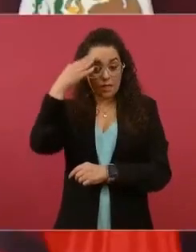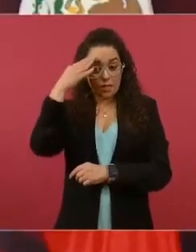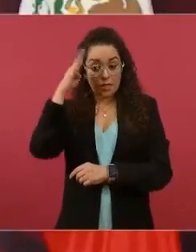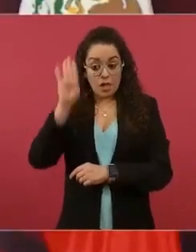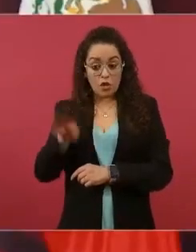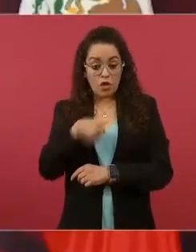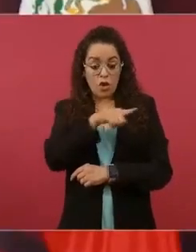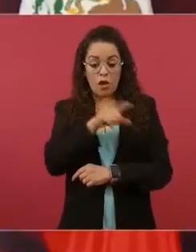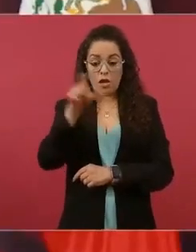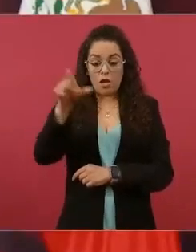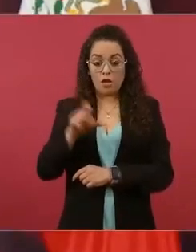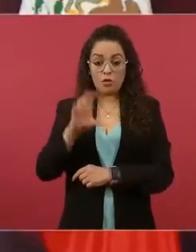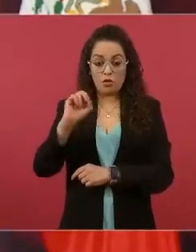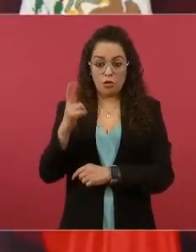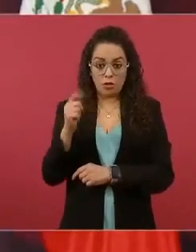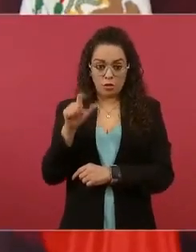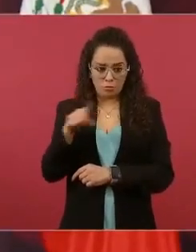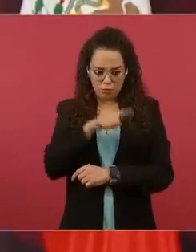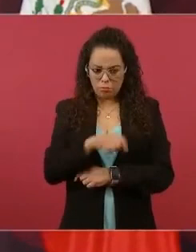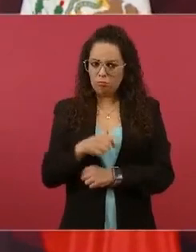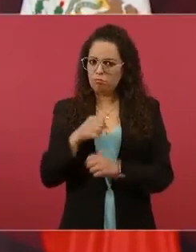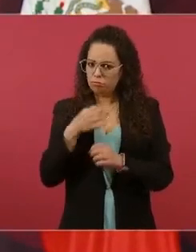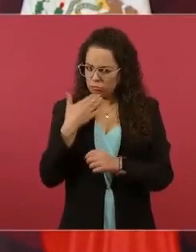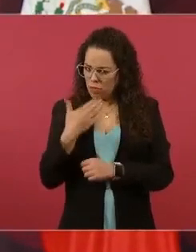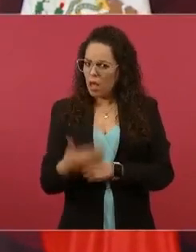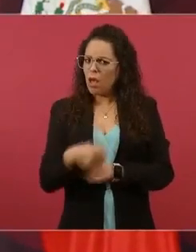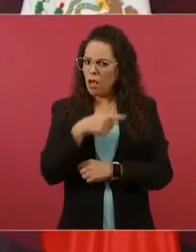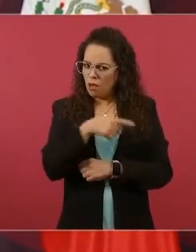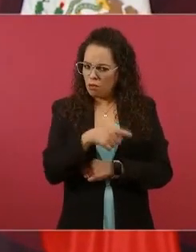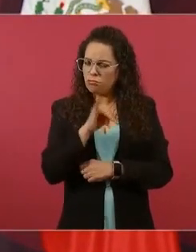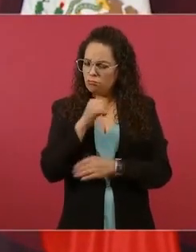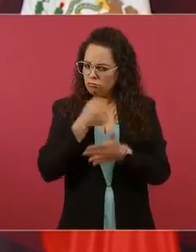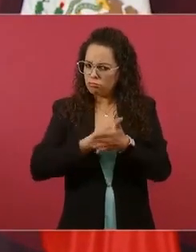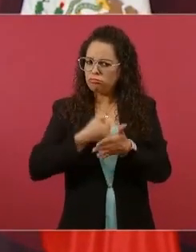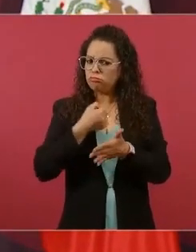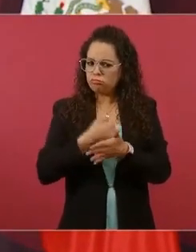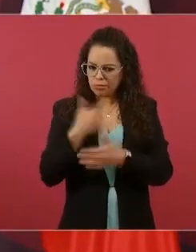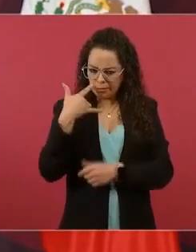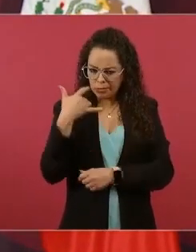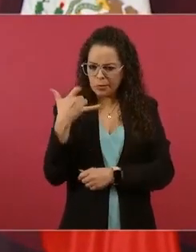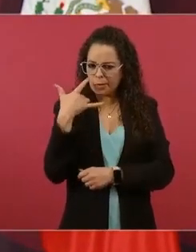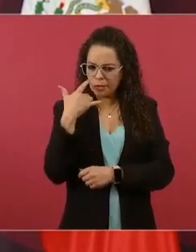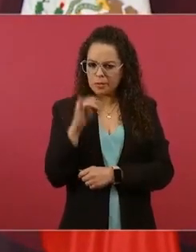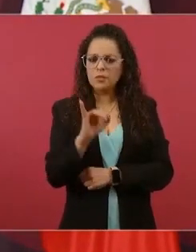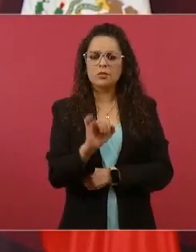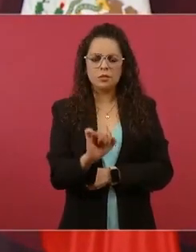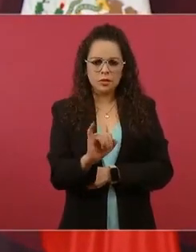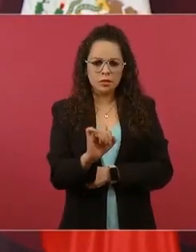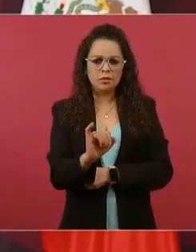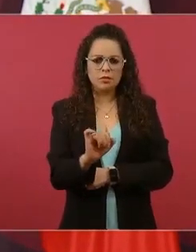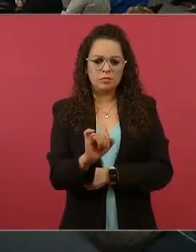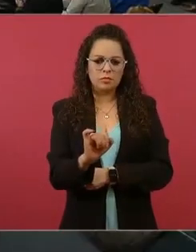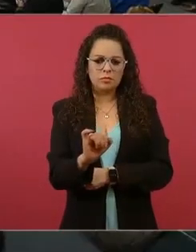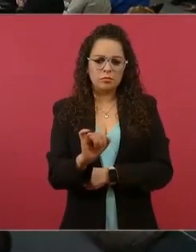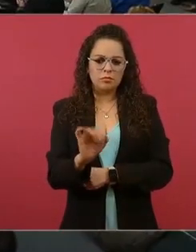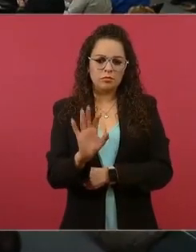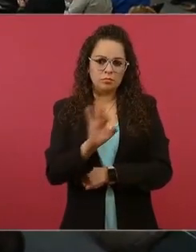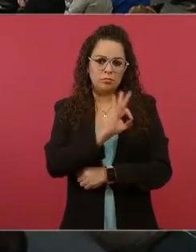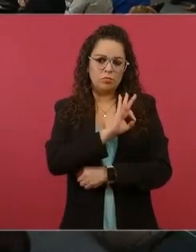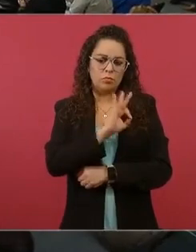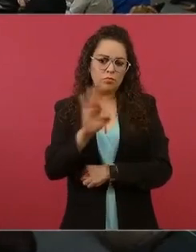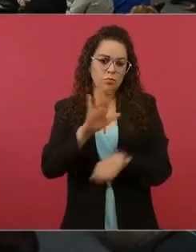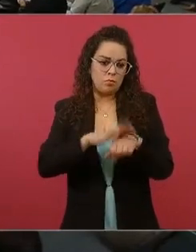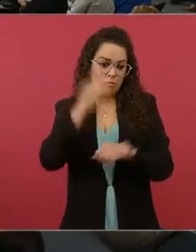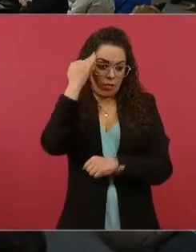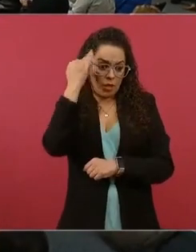tenaz, puede ser que mantenga la conferencia más